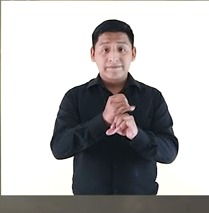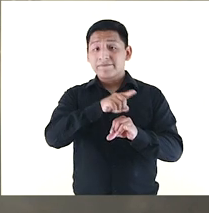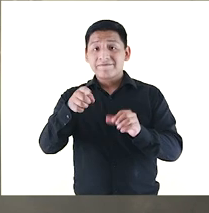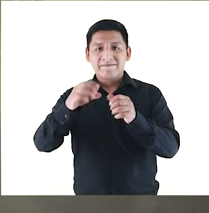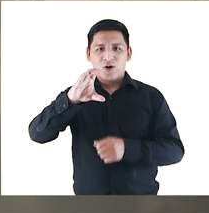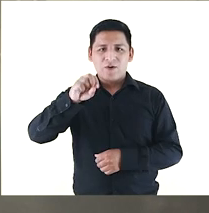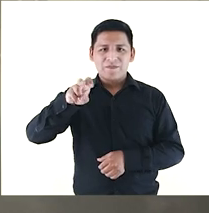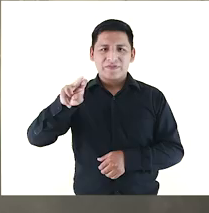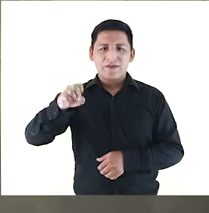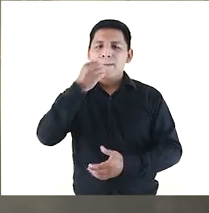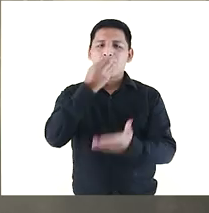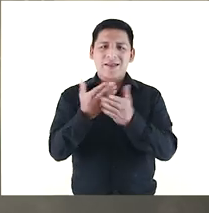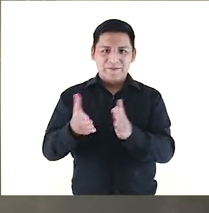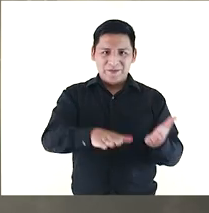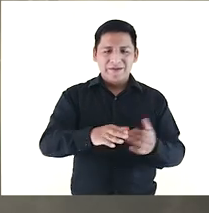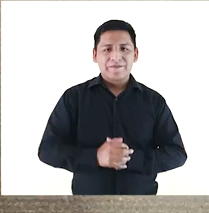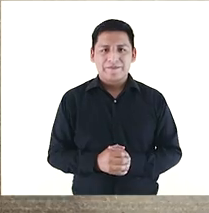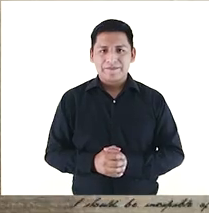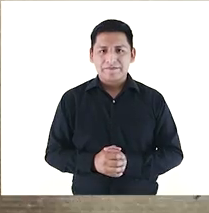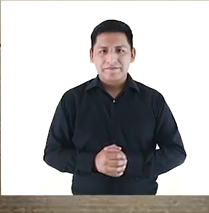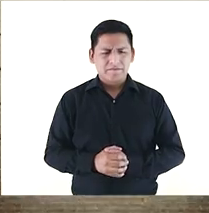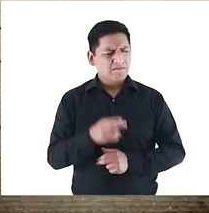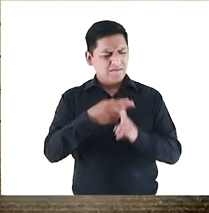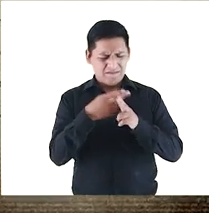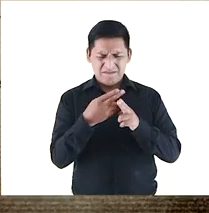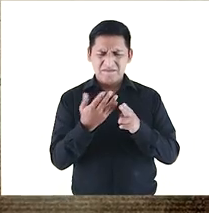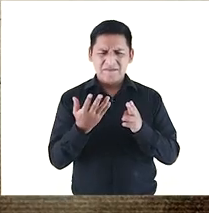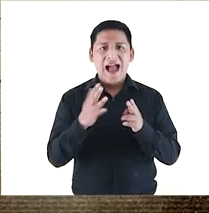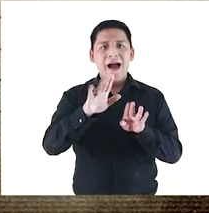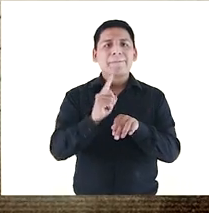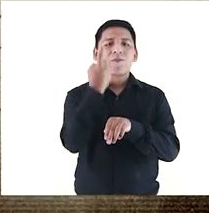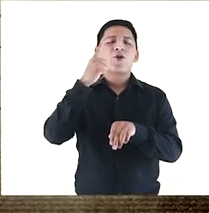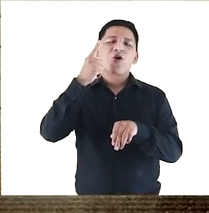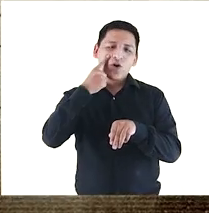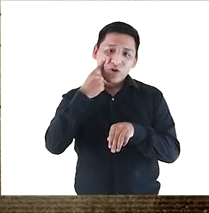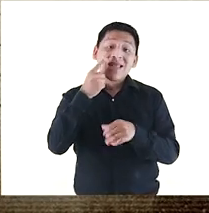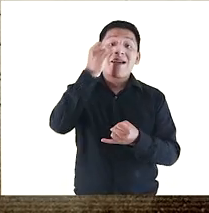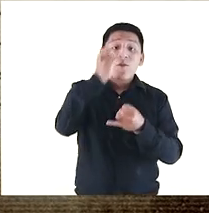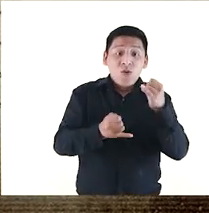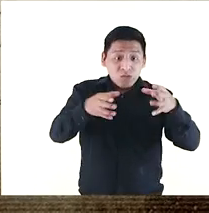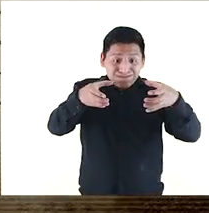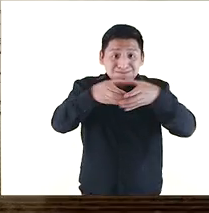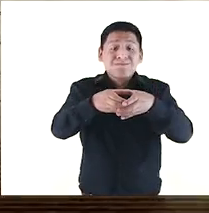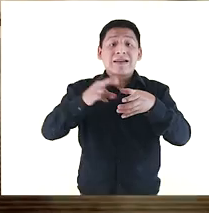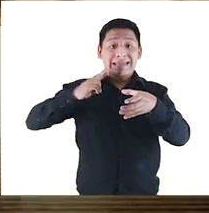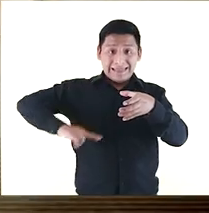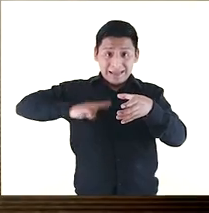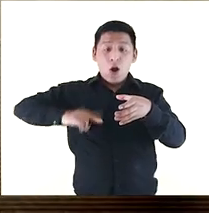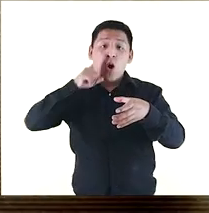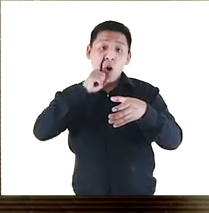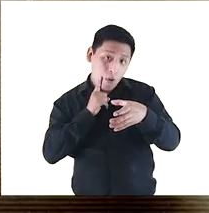Iglesia y Convento de la Buena Muerte Para entender el nombre, debemos conocer a una de las últimas órdenes